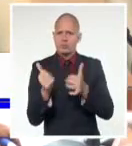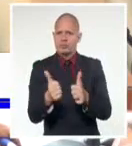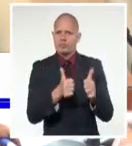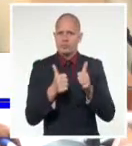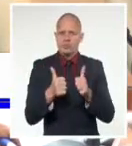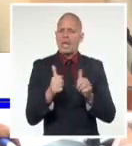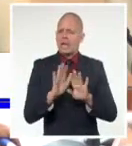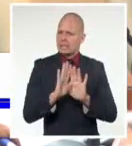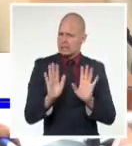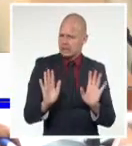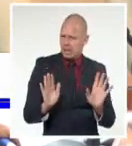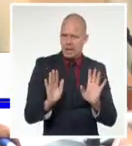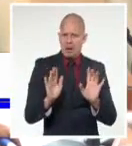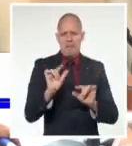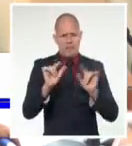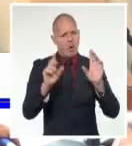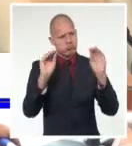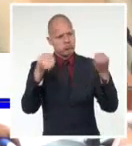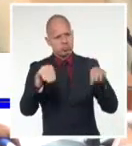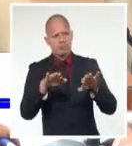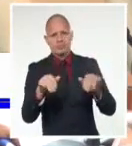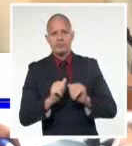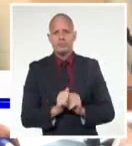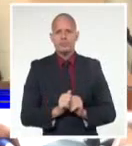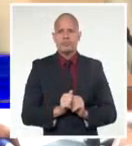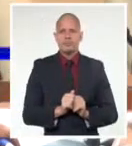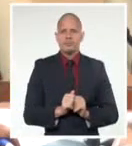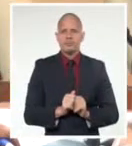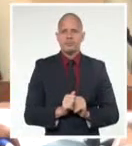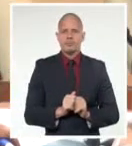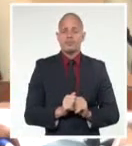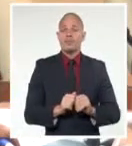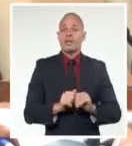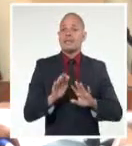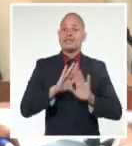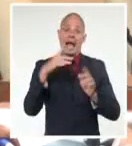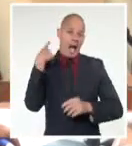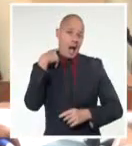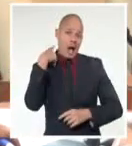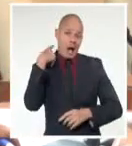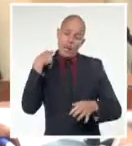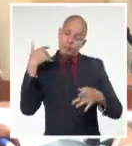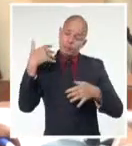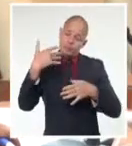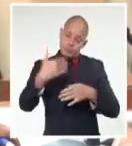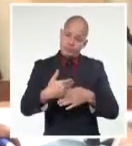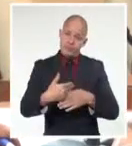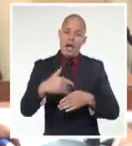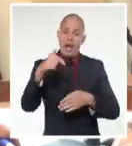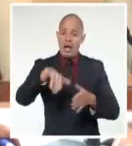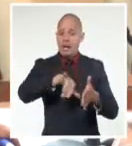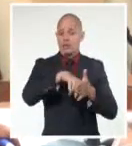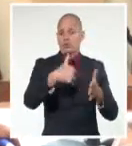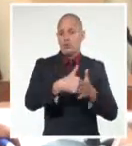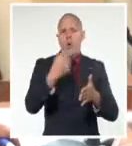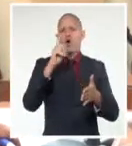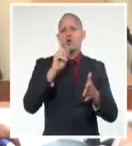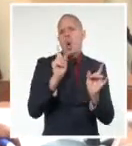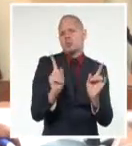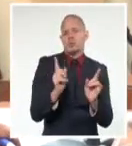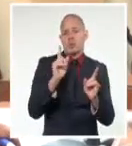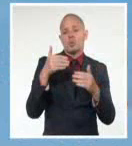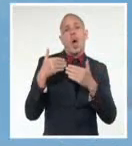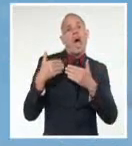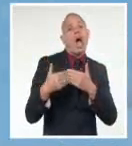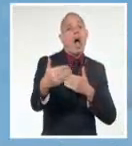y ha mantenido el trabajo durante estos años. La tarea vida es una tarea a largo plazo y en este